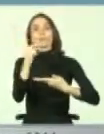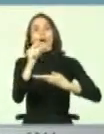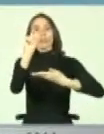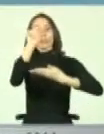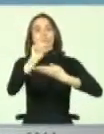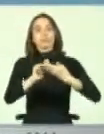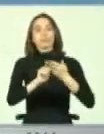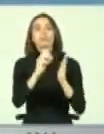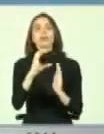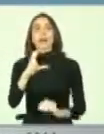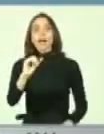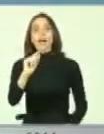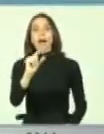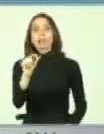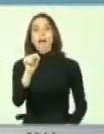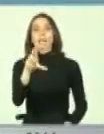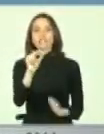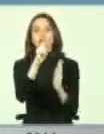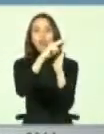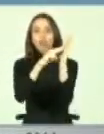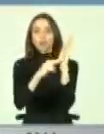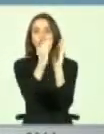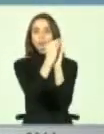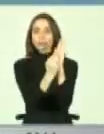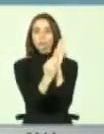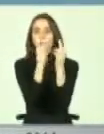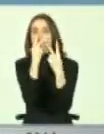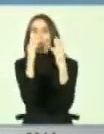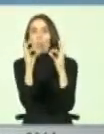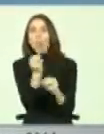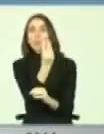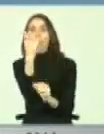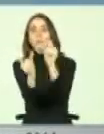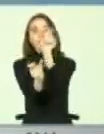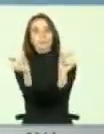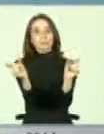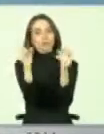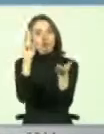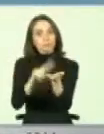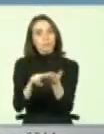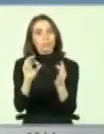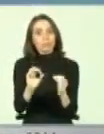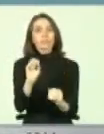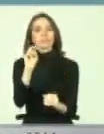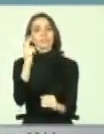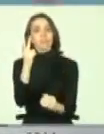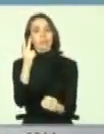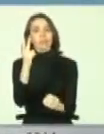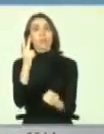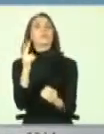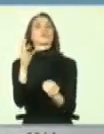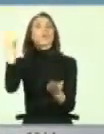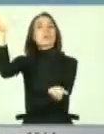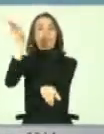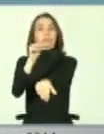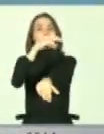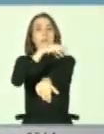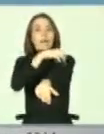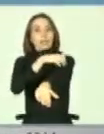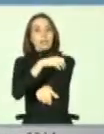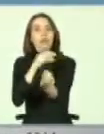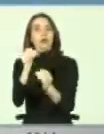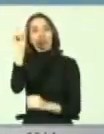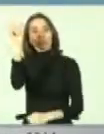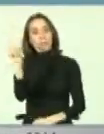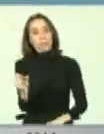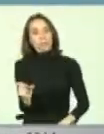para tener conocimiento del universo real y segundo, aplicar en la región o si es necesario, llevar